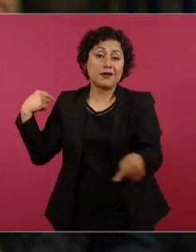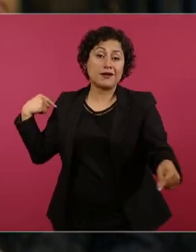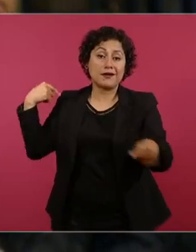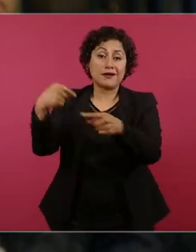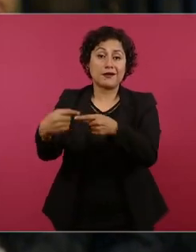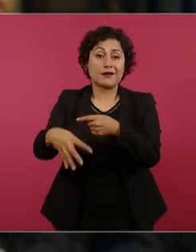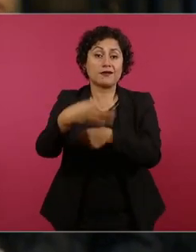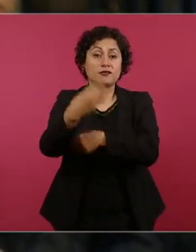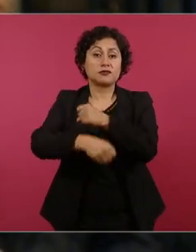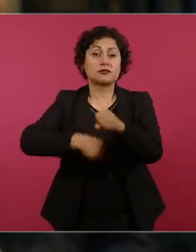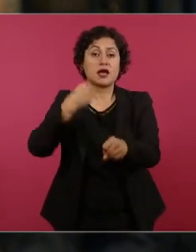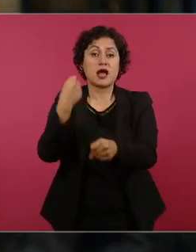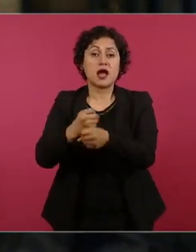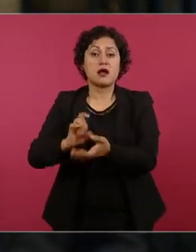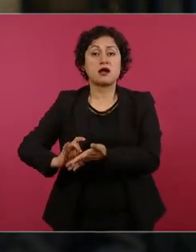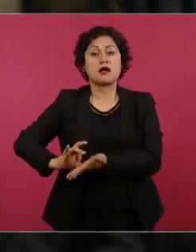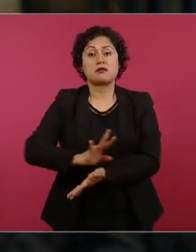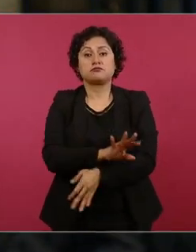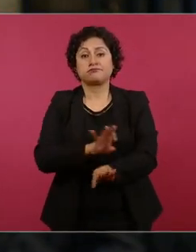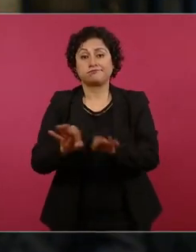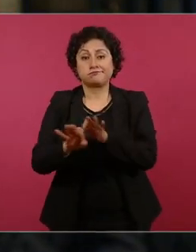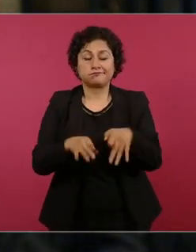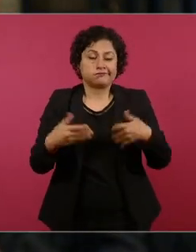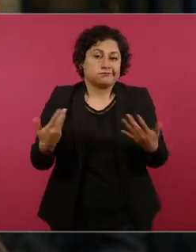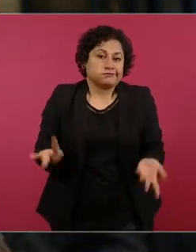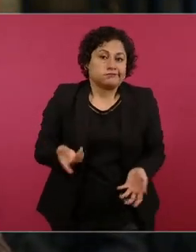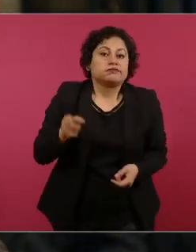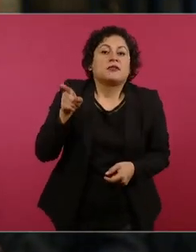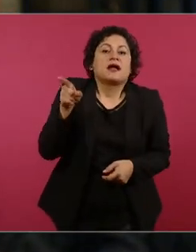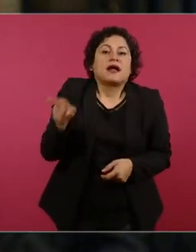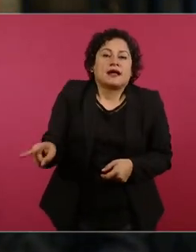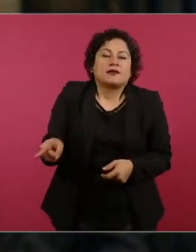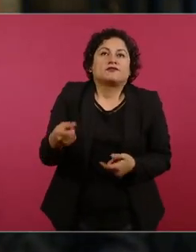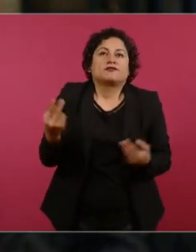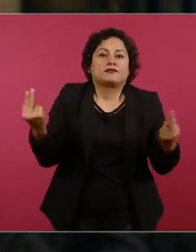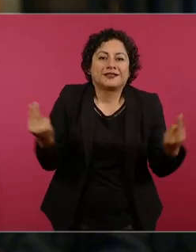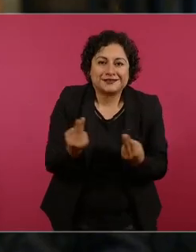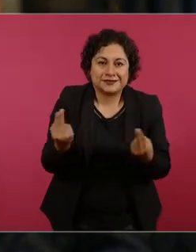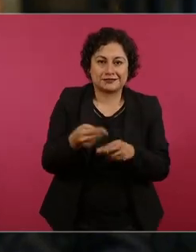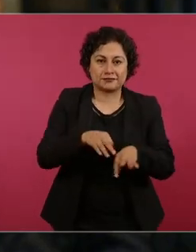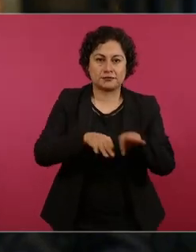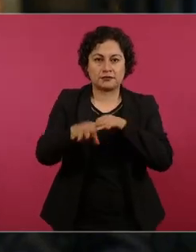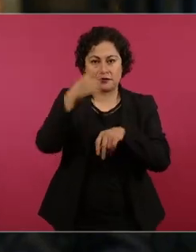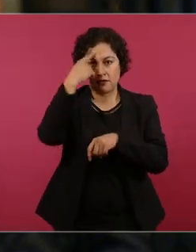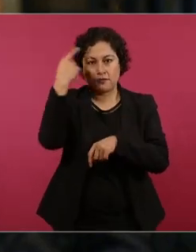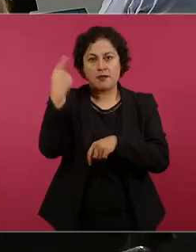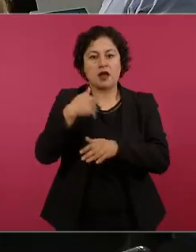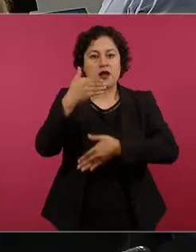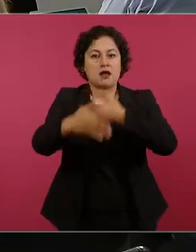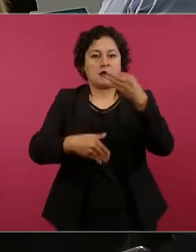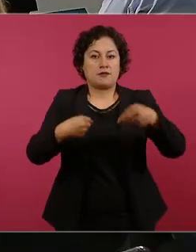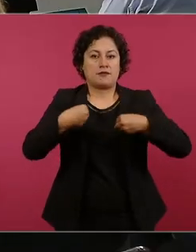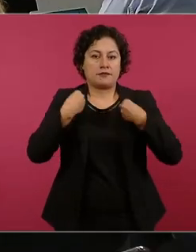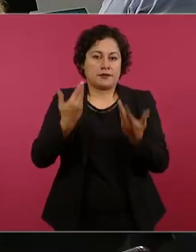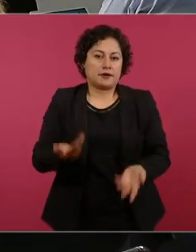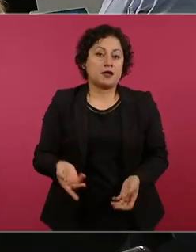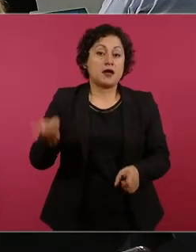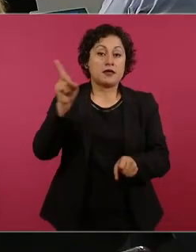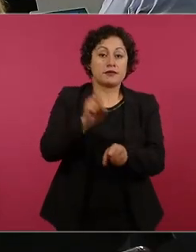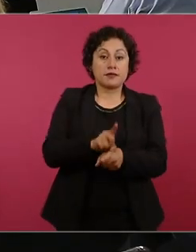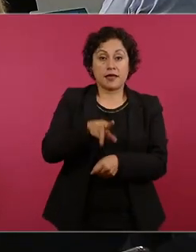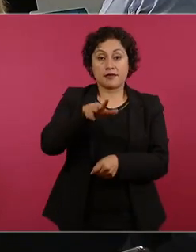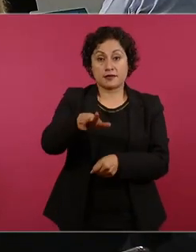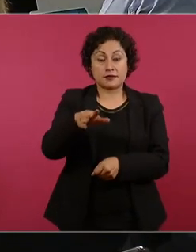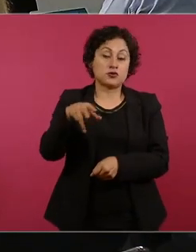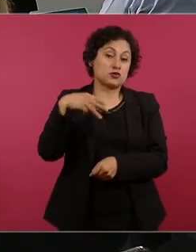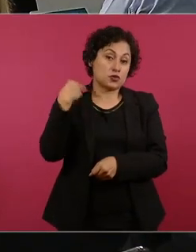fueron separados de su trabajo y obviamente pues son personas que dependen de esta situación para su supervivencia señor presidente el día 18 de marzo nadie